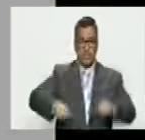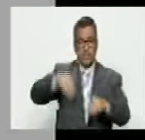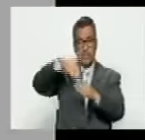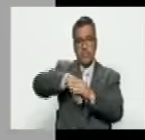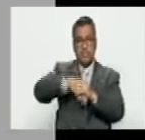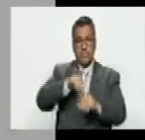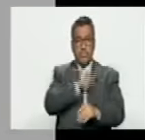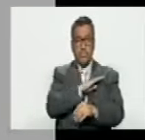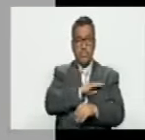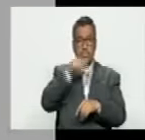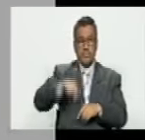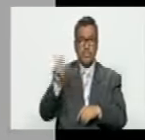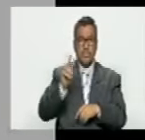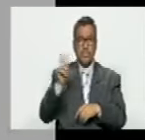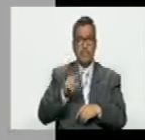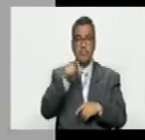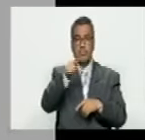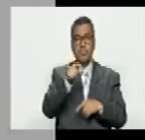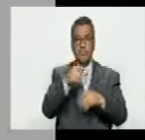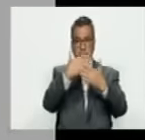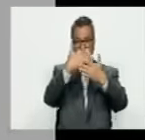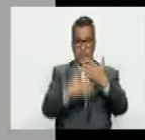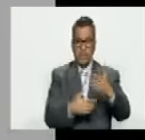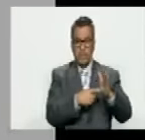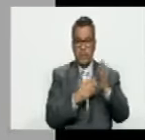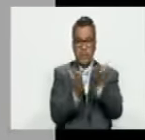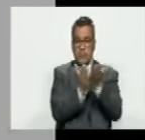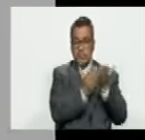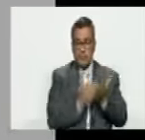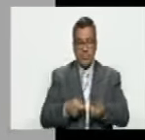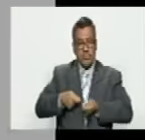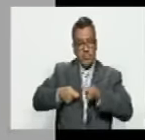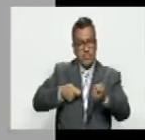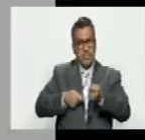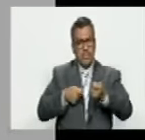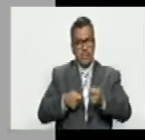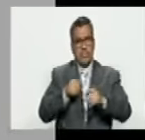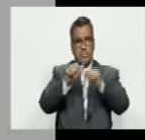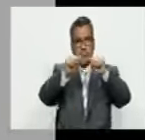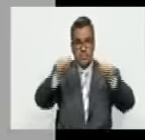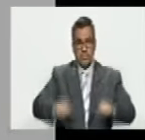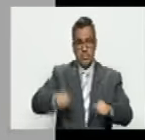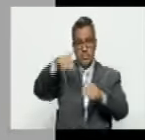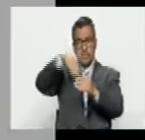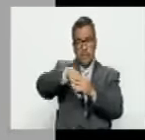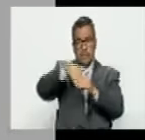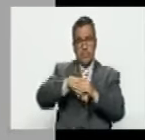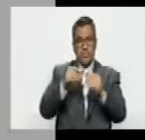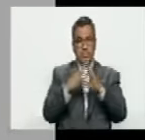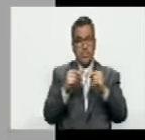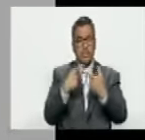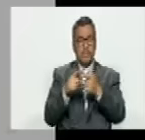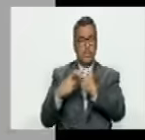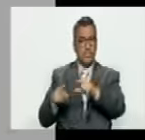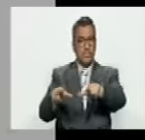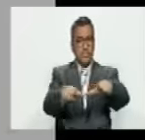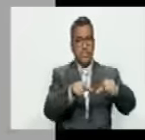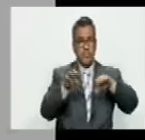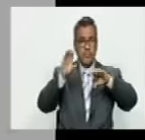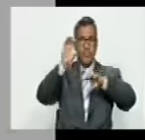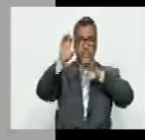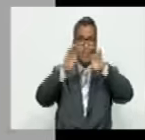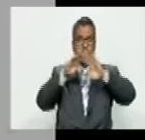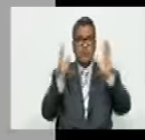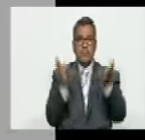no son propios de Venezuela esta es una página que estudia ataques cibernéticos a sistemas electorales en todas partes del mundo y dice